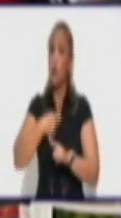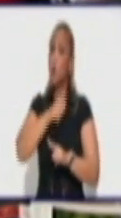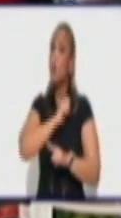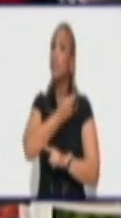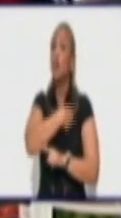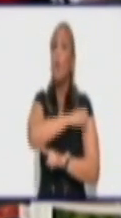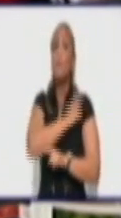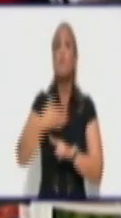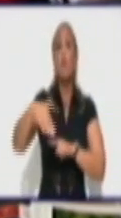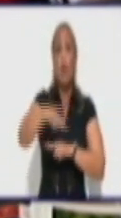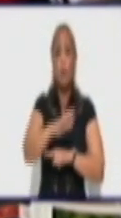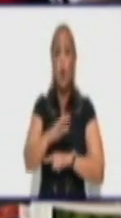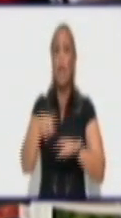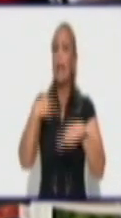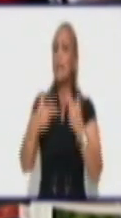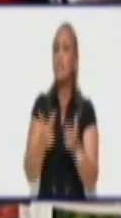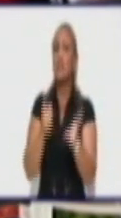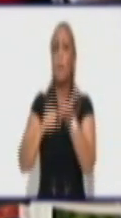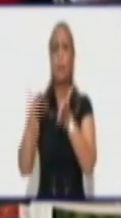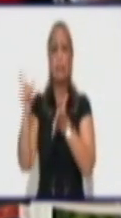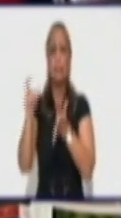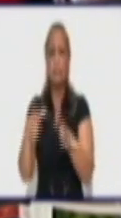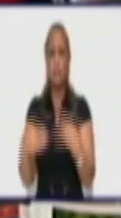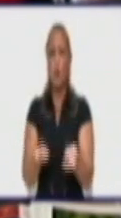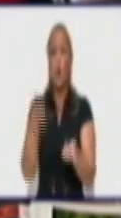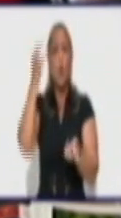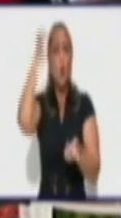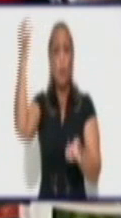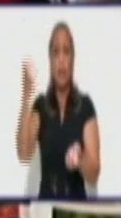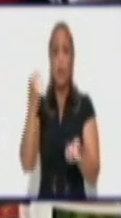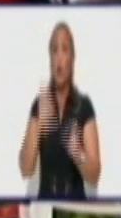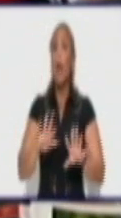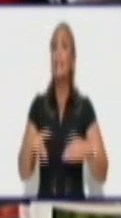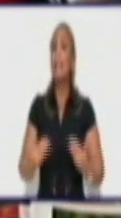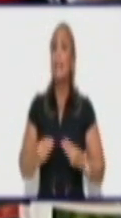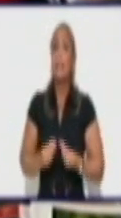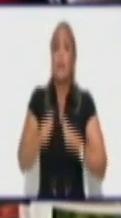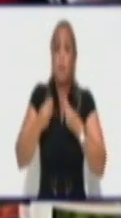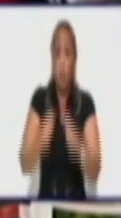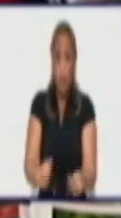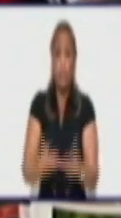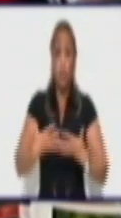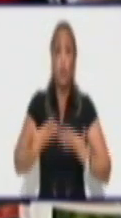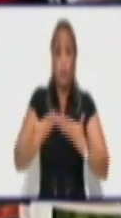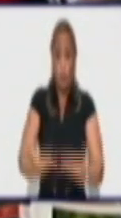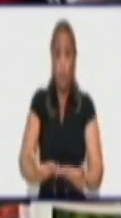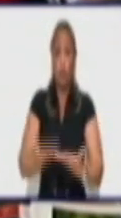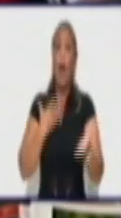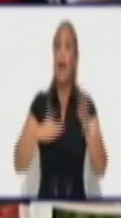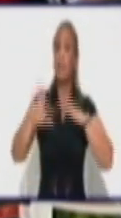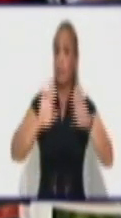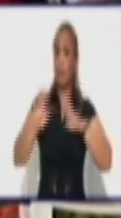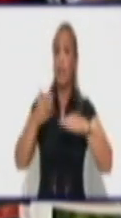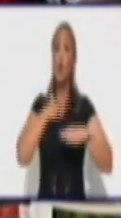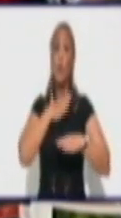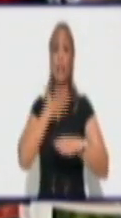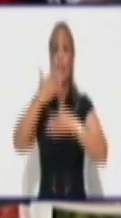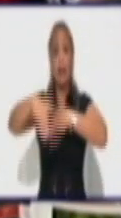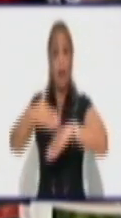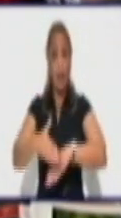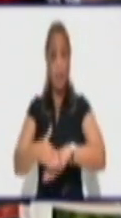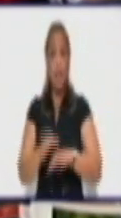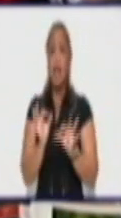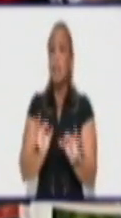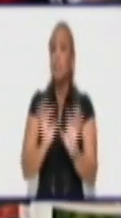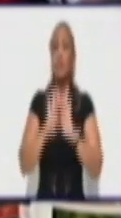a nuestro partido, que han hecho a nuestro gobierno, que están dispuestos a salir a defender las calles. Así lo han patentizado los dirigentes de